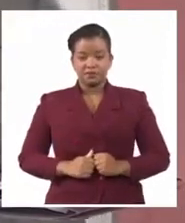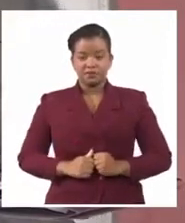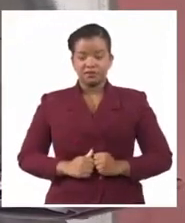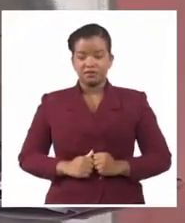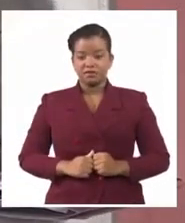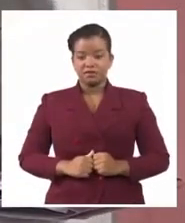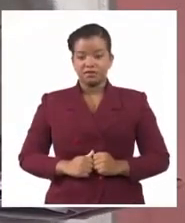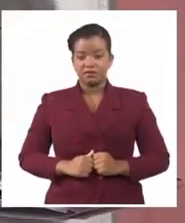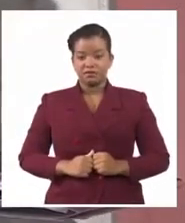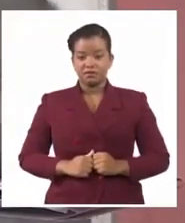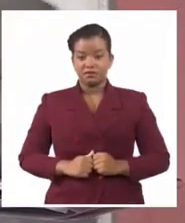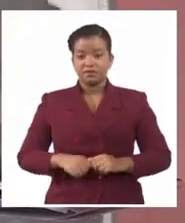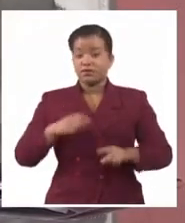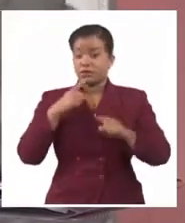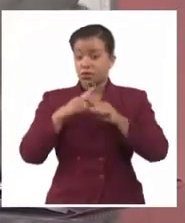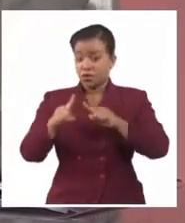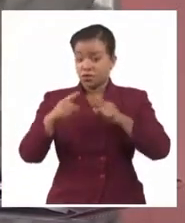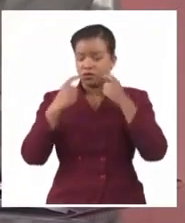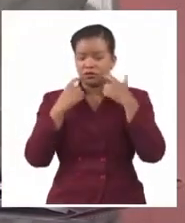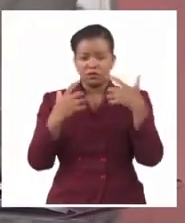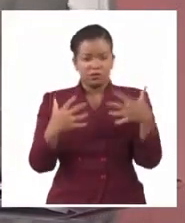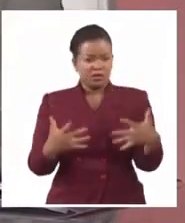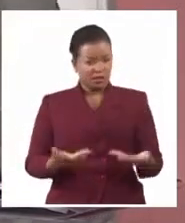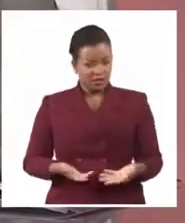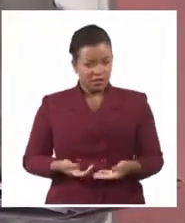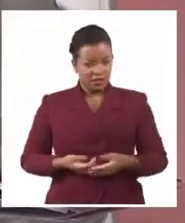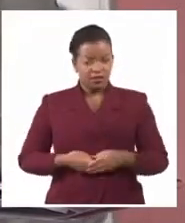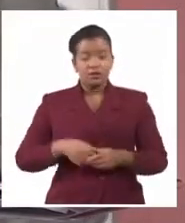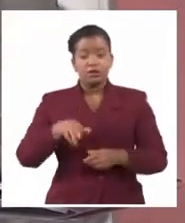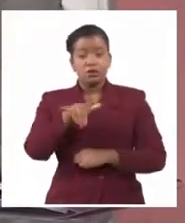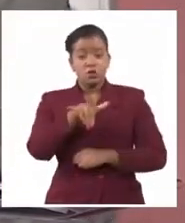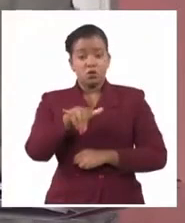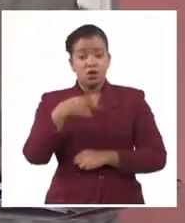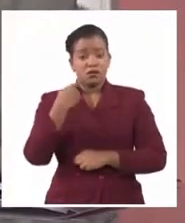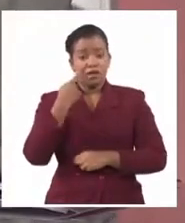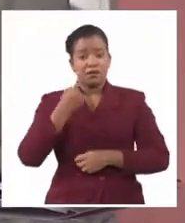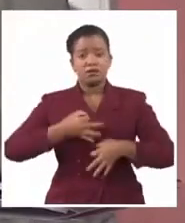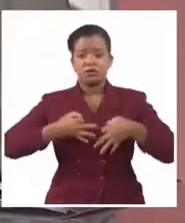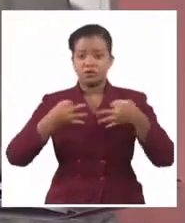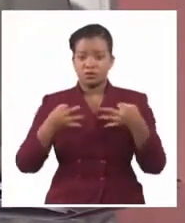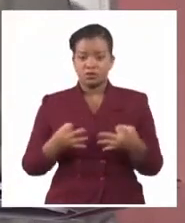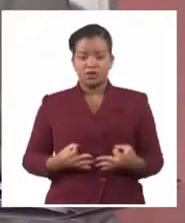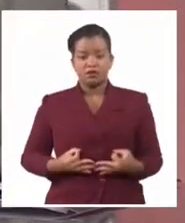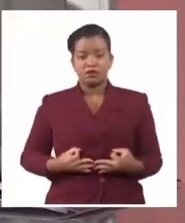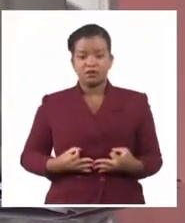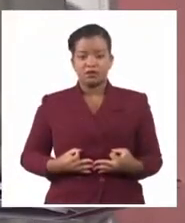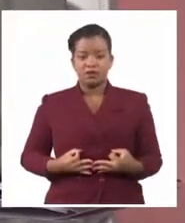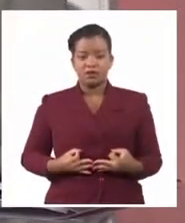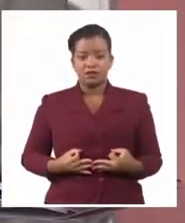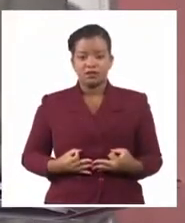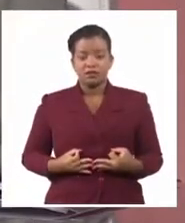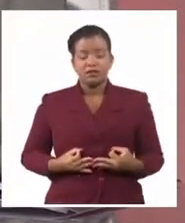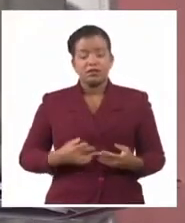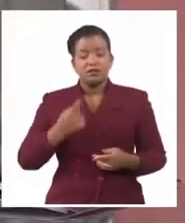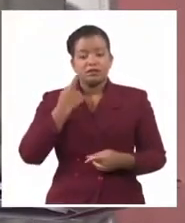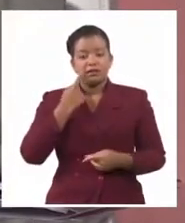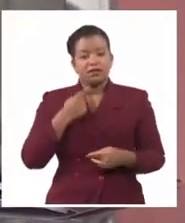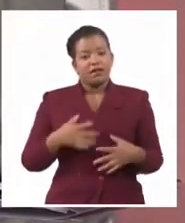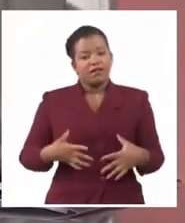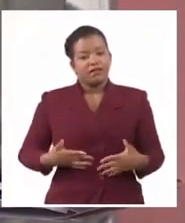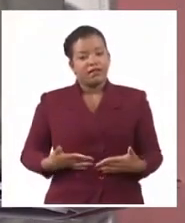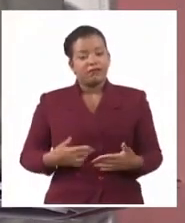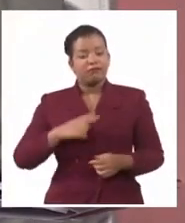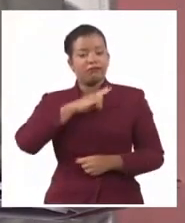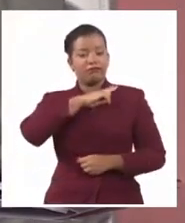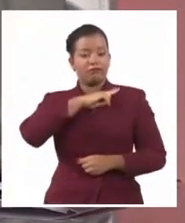importante, que también está muy bien definido en el decreto 22, que la naturaleza y funciones